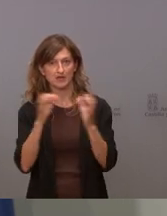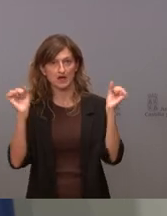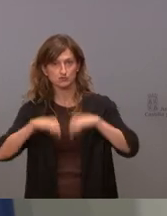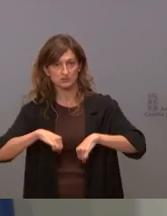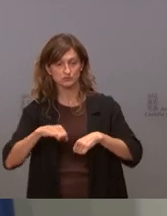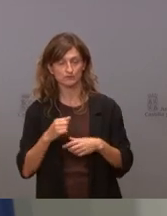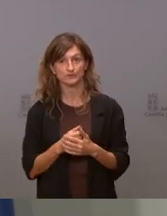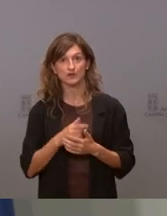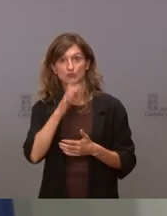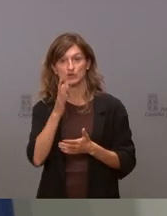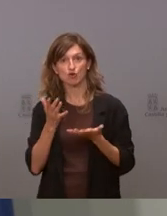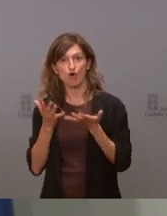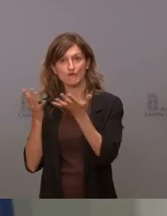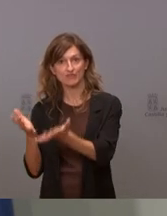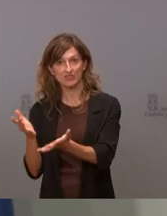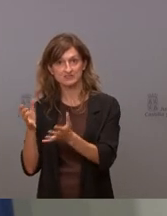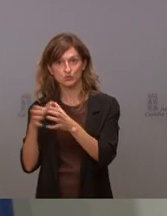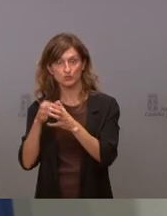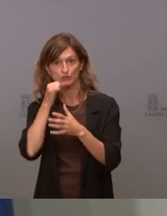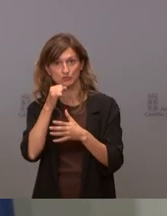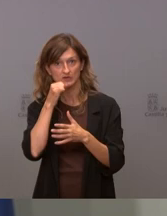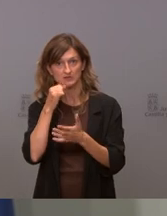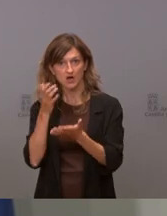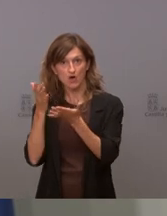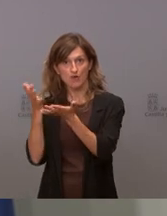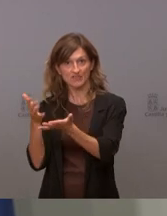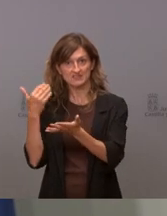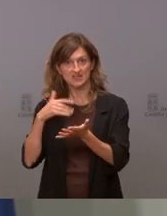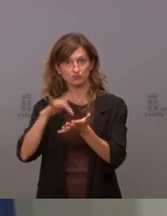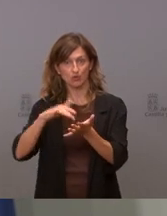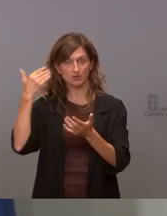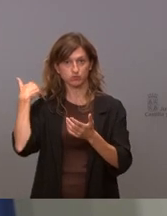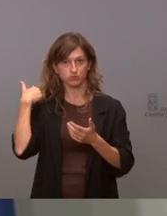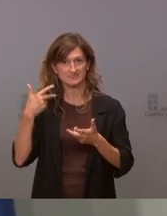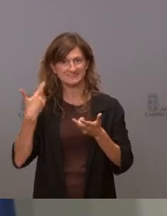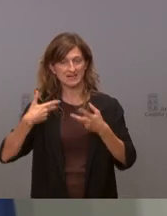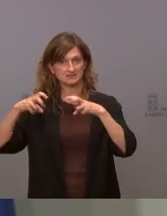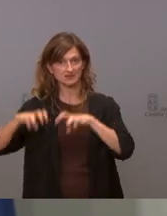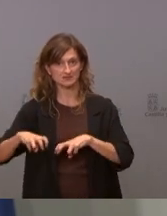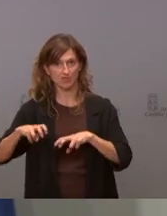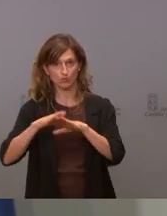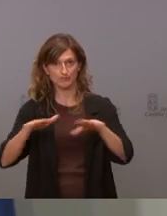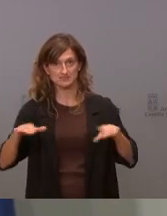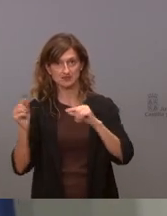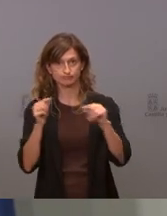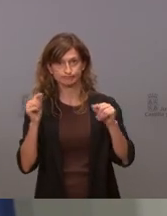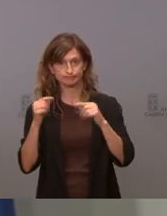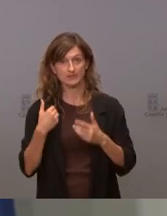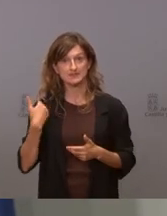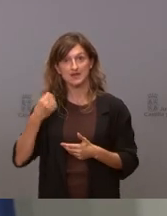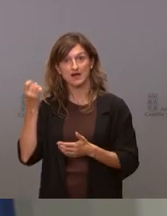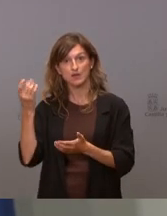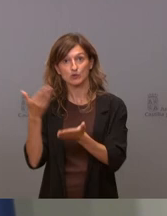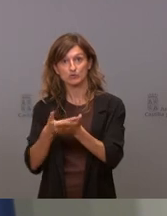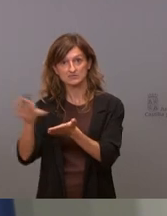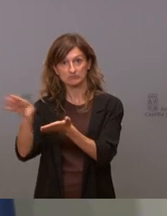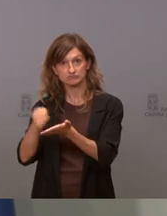volvemos a ofrecerle al Partido Socialista algo que ya le ofrecimos, que ya tuvo en su mano, ya se sentó en esa mesa, ya recogimos sus propuestas,